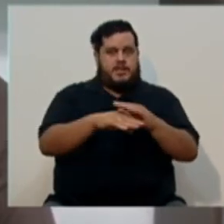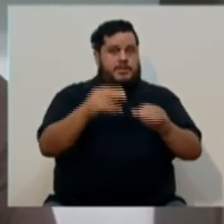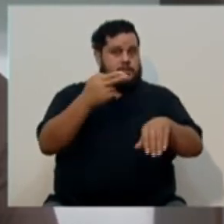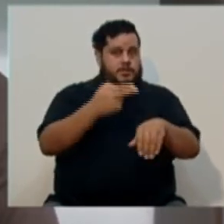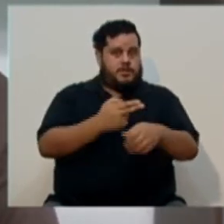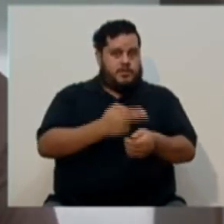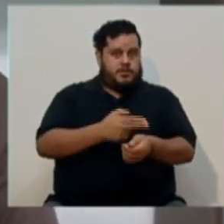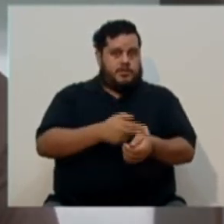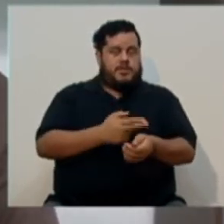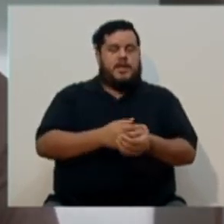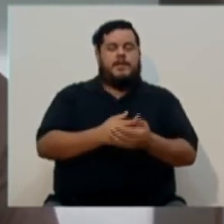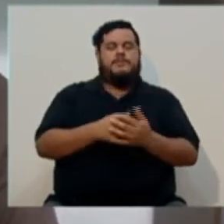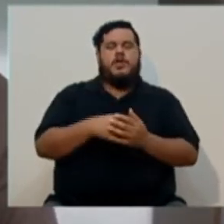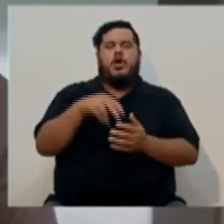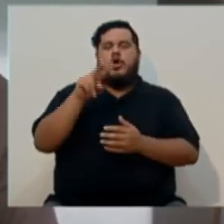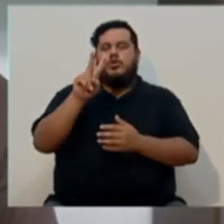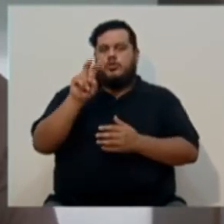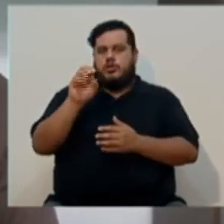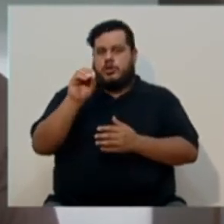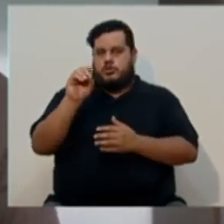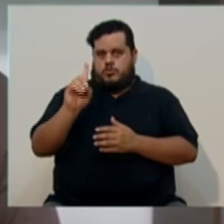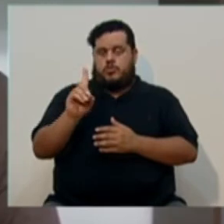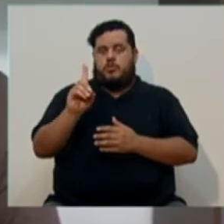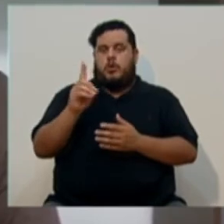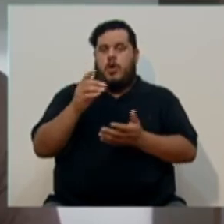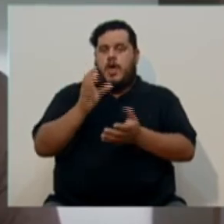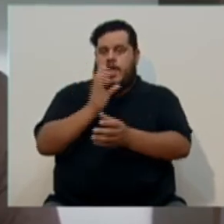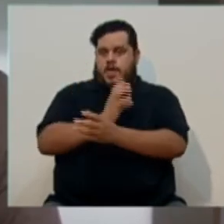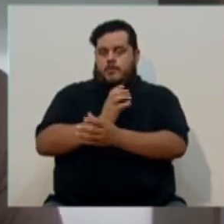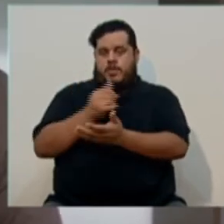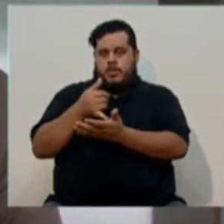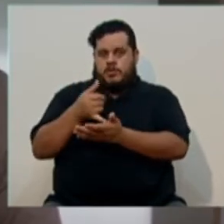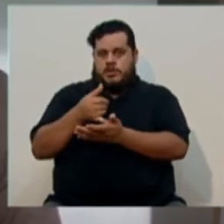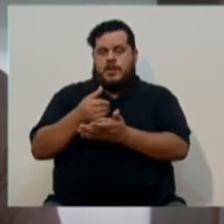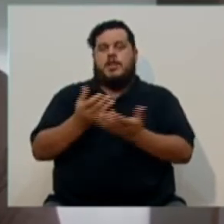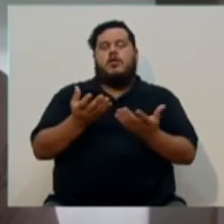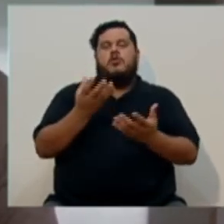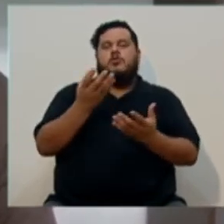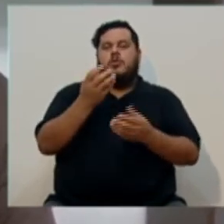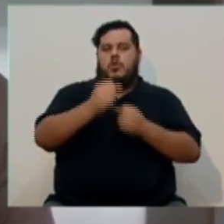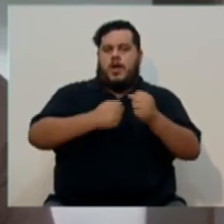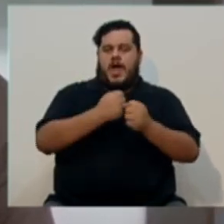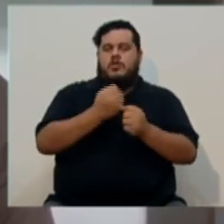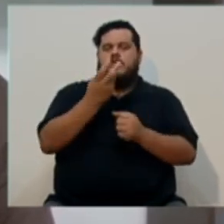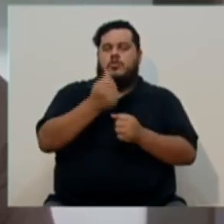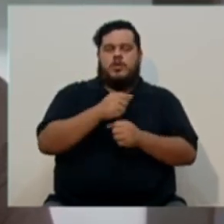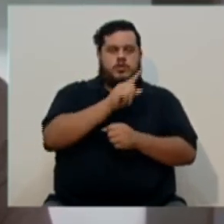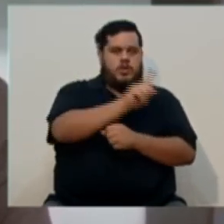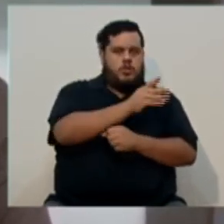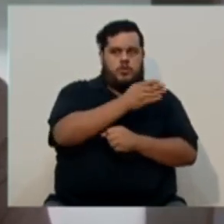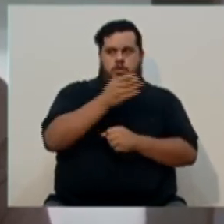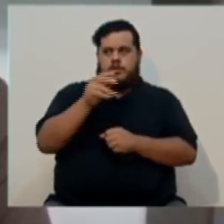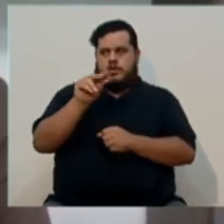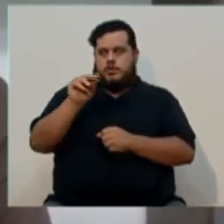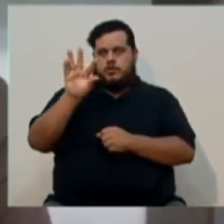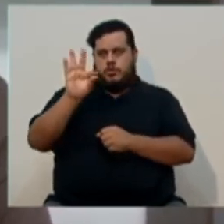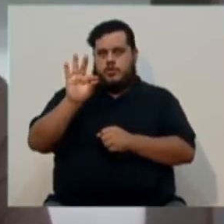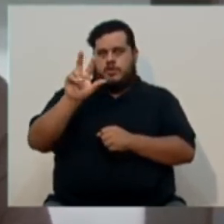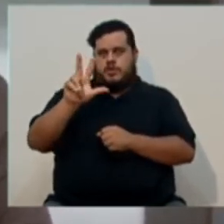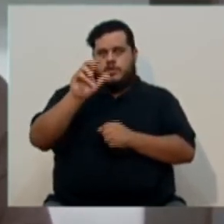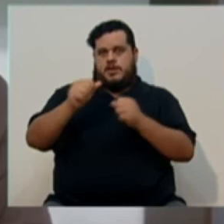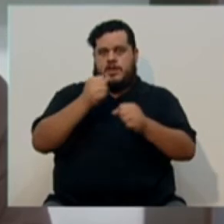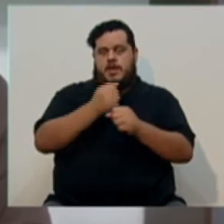fecha, 201 de ellas en cuidados intensivos, con un rango de edad que va de 1 a 93 años.